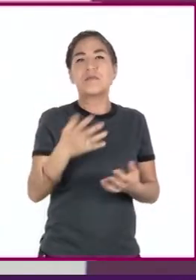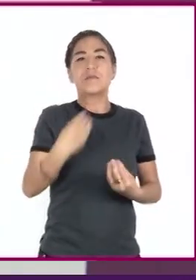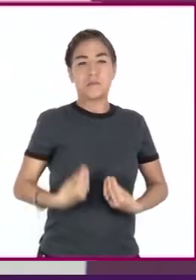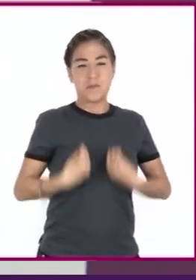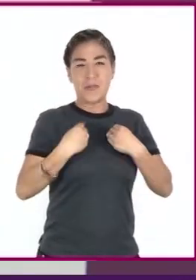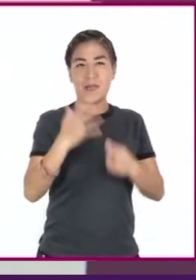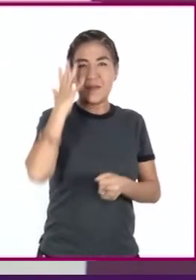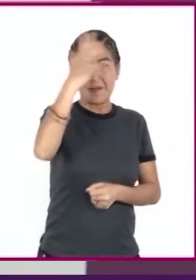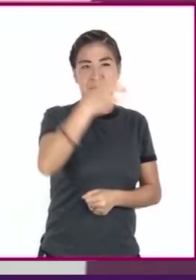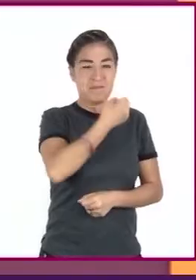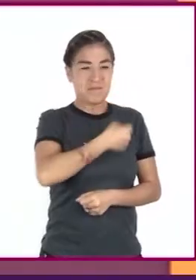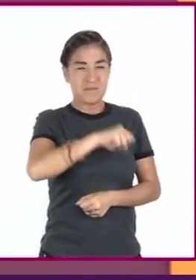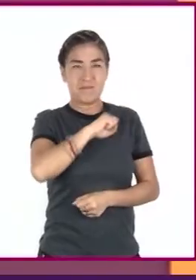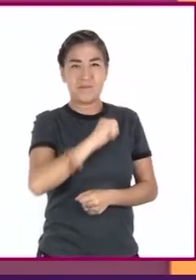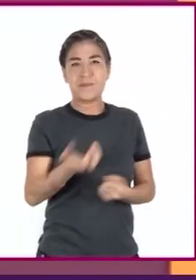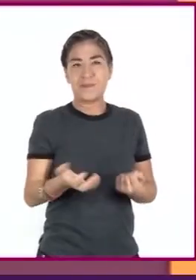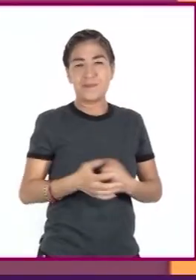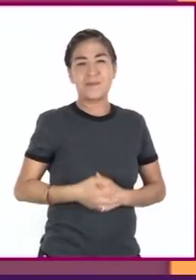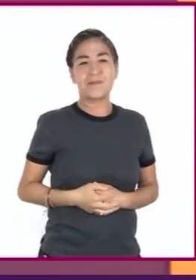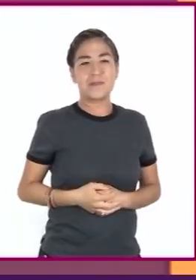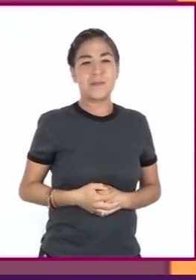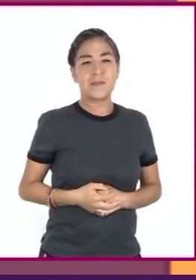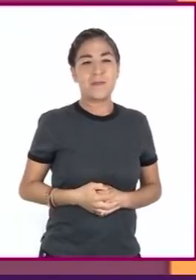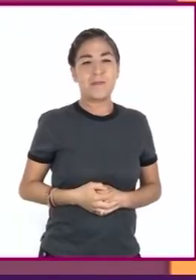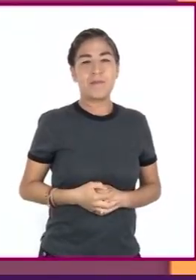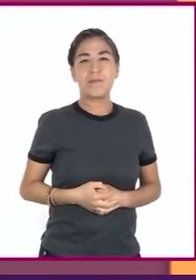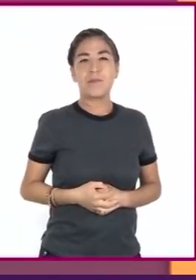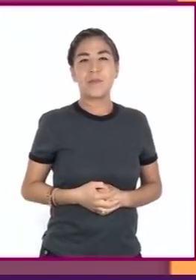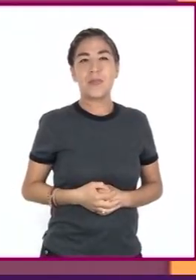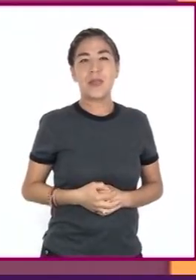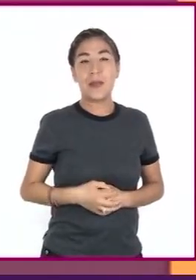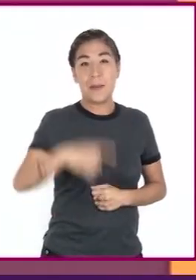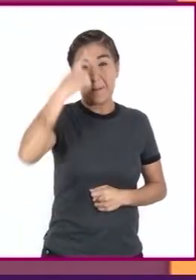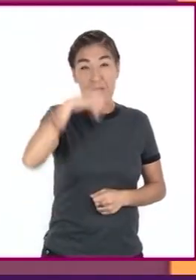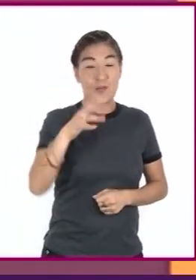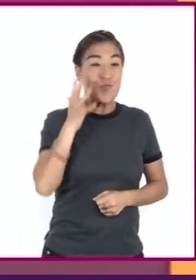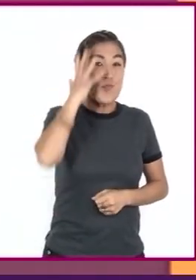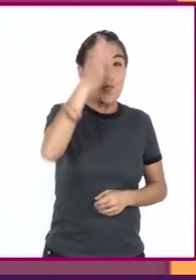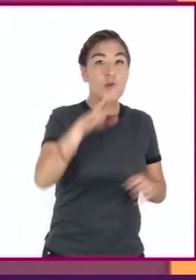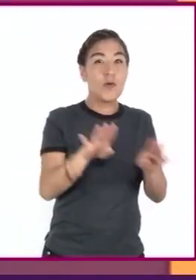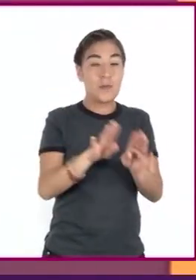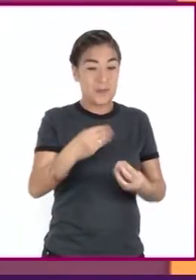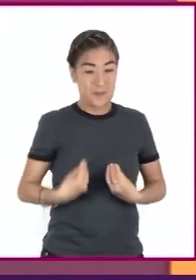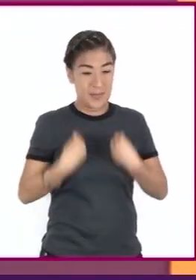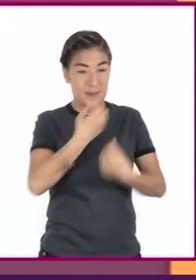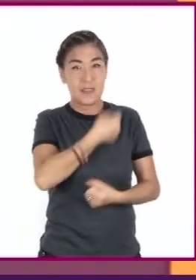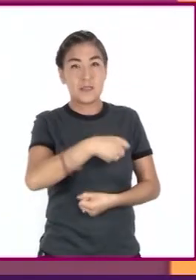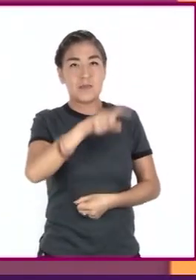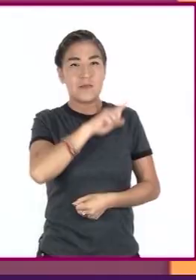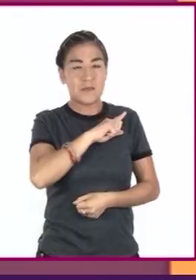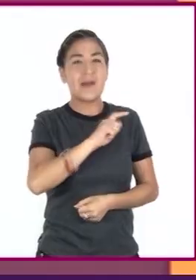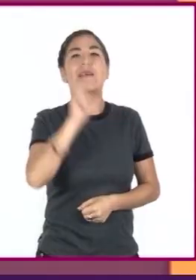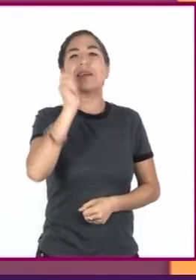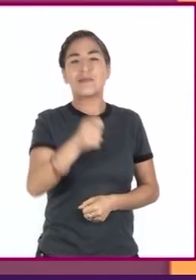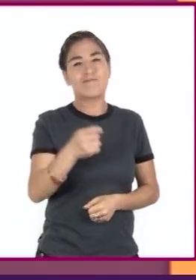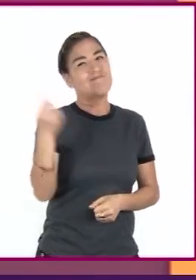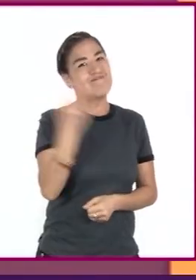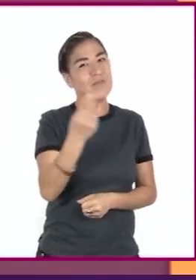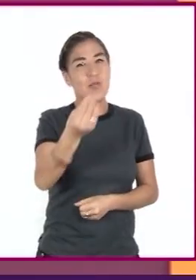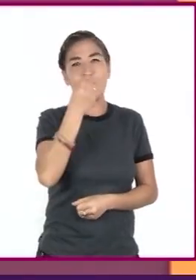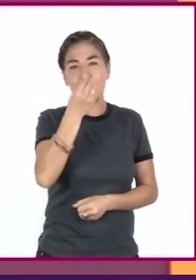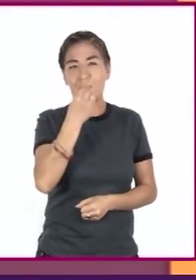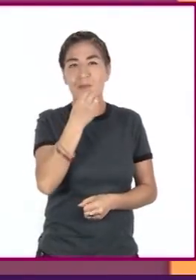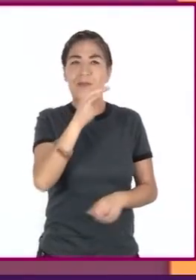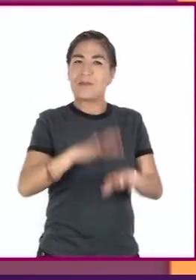estilo de vida saludable? Para tener un estilo de vida saludable, indudablemente la alimentación es